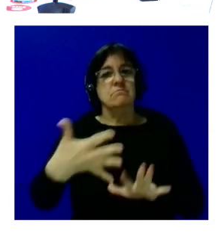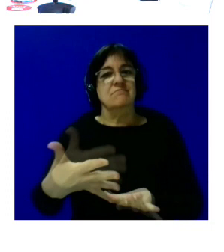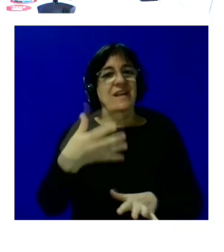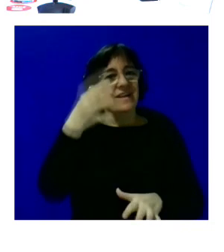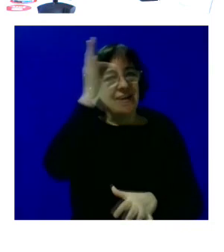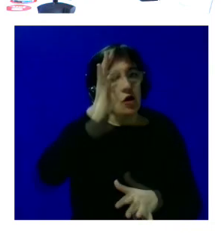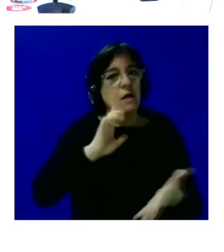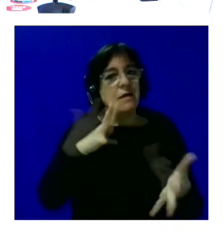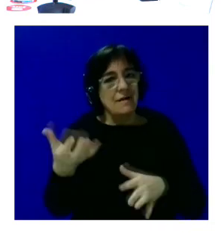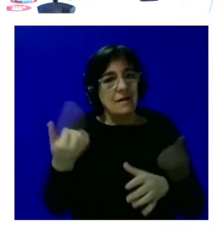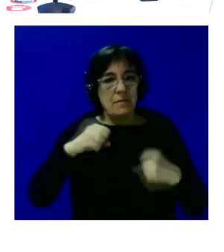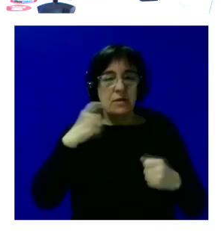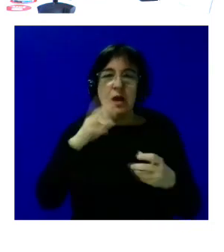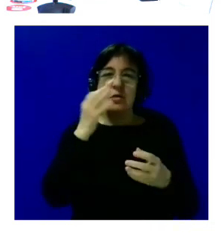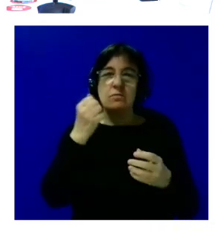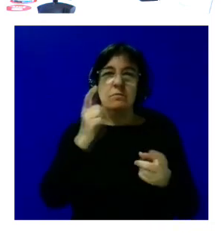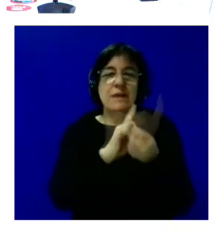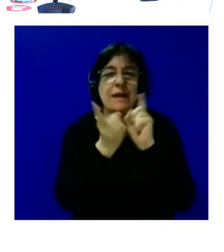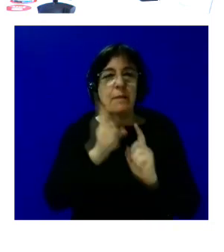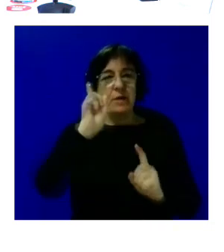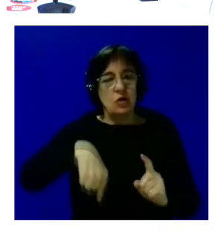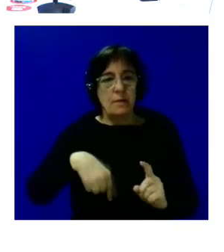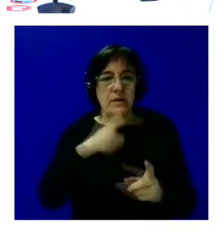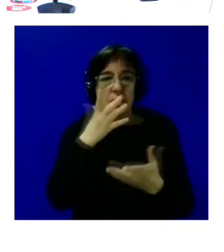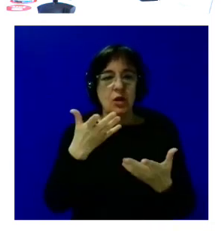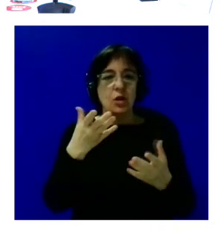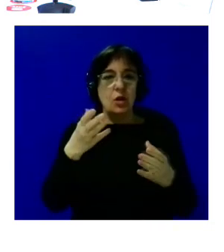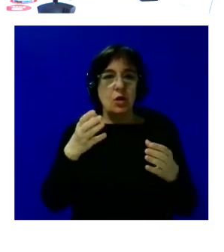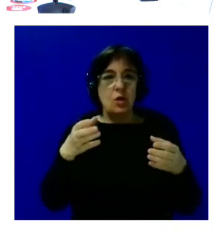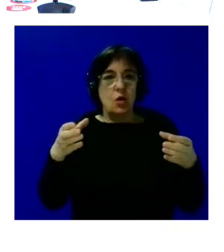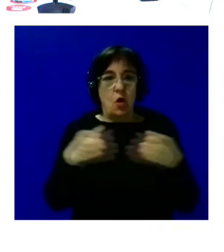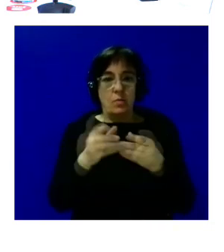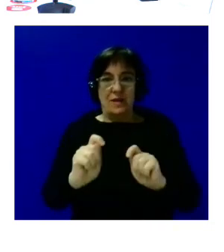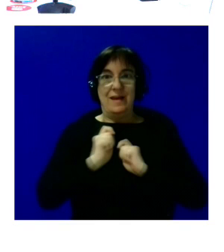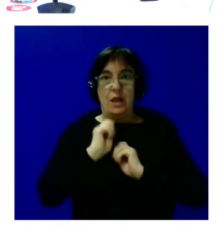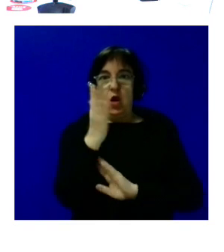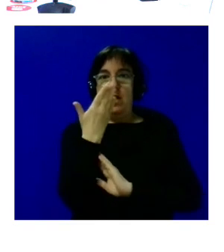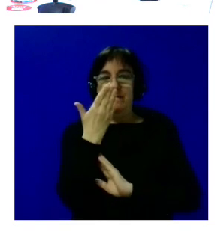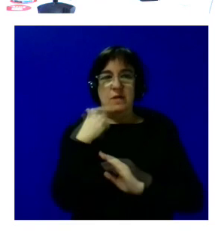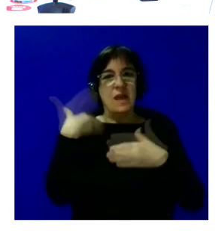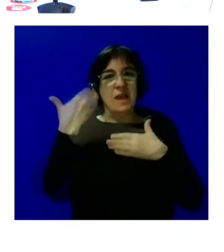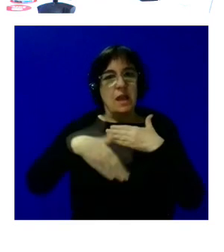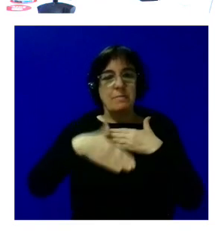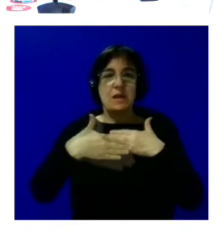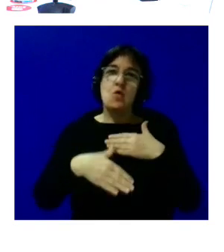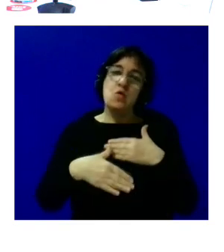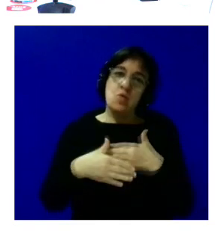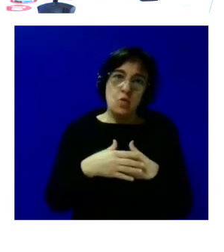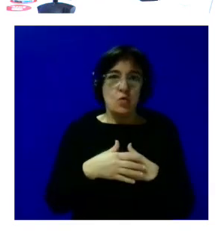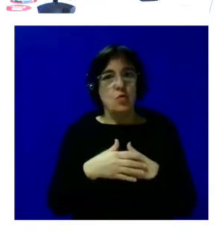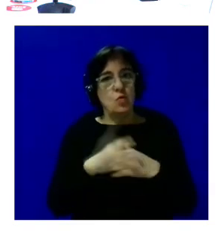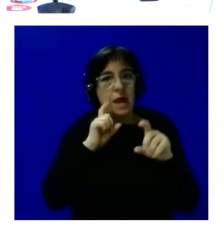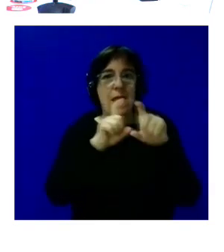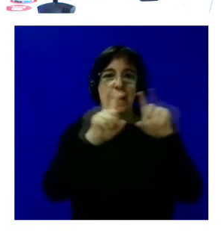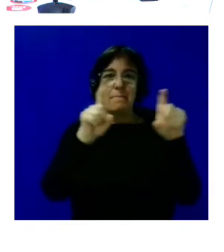luego también hay un cambio de expectativa referente a lo que la comunidad nos ofrece o sea muchas veces limitamos y decimos es que las